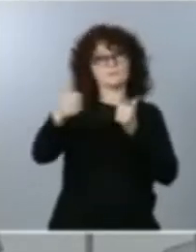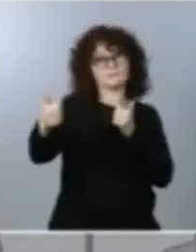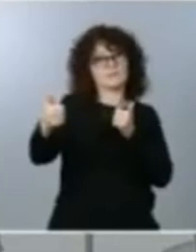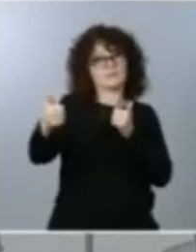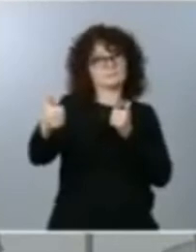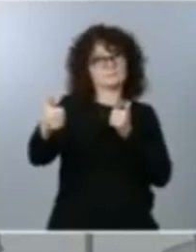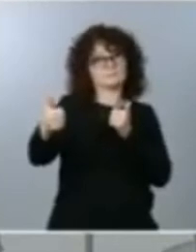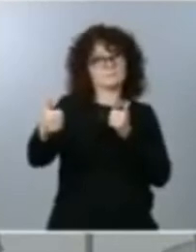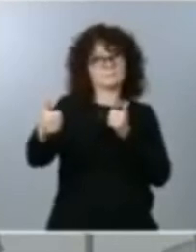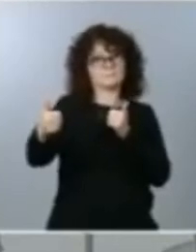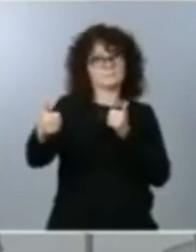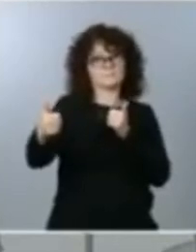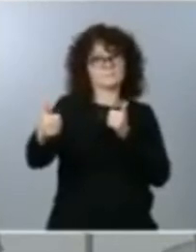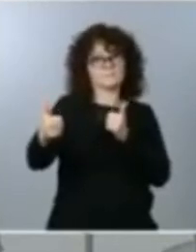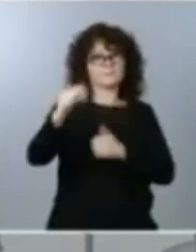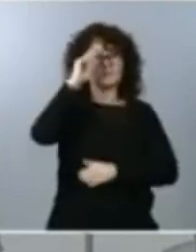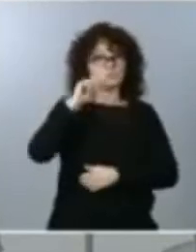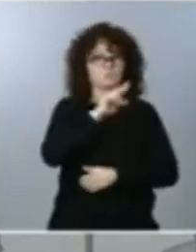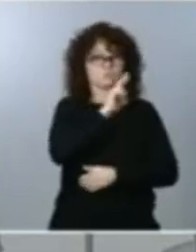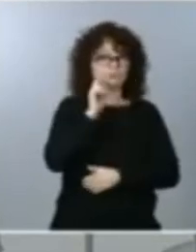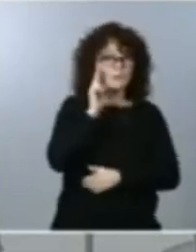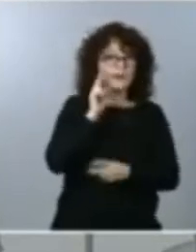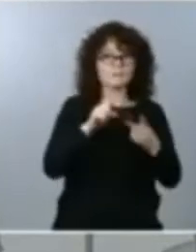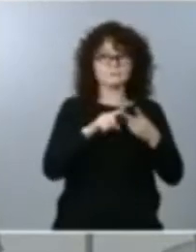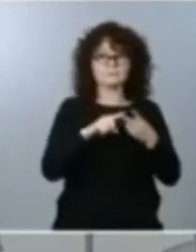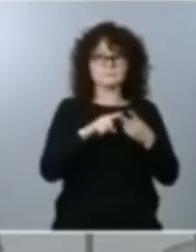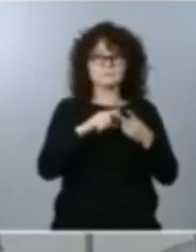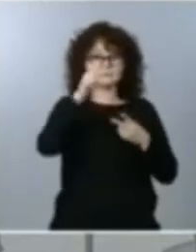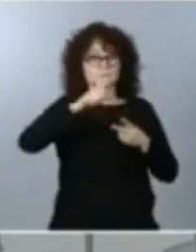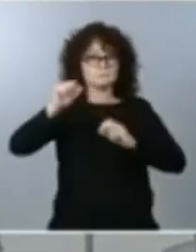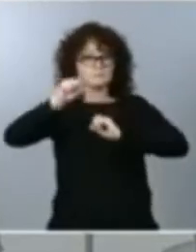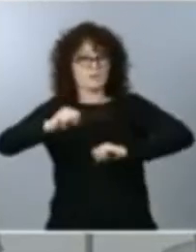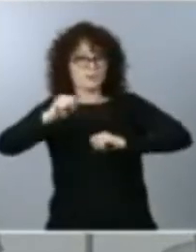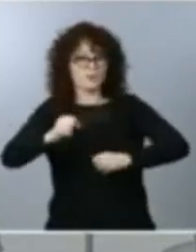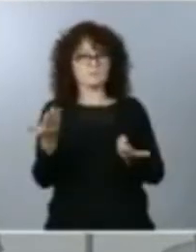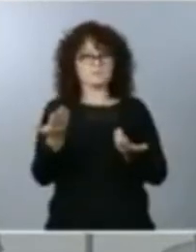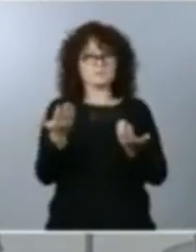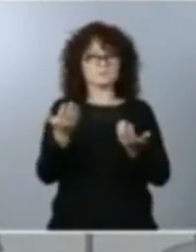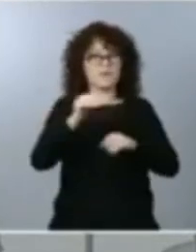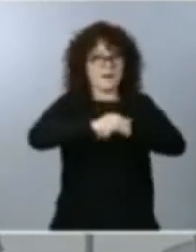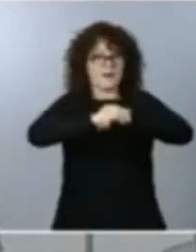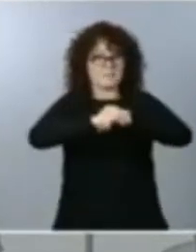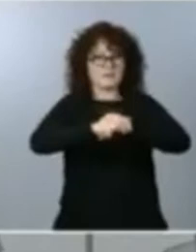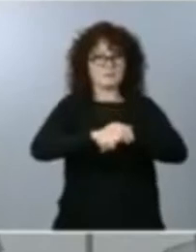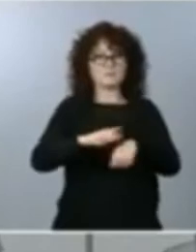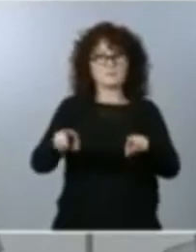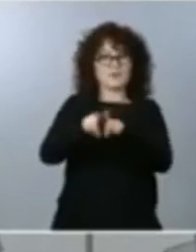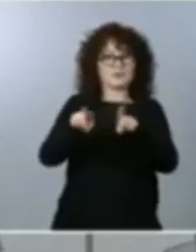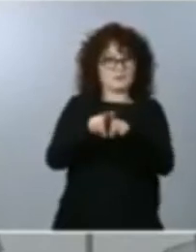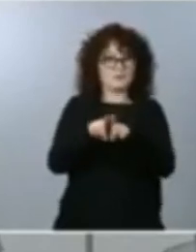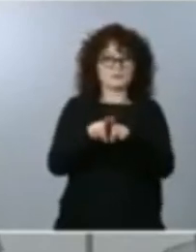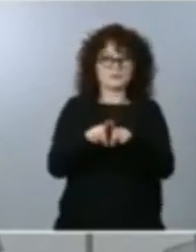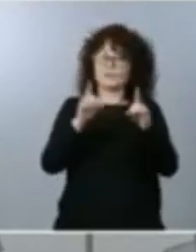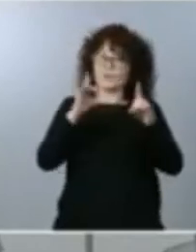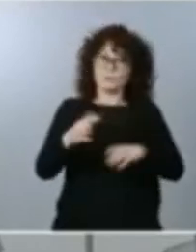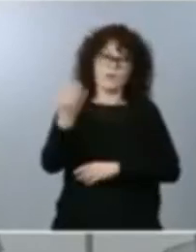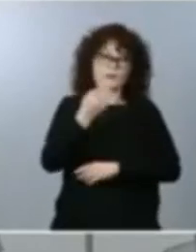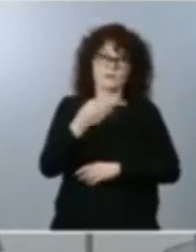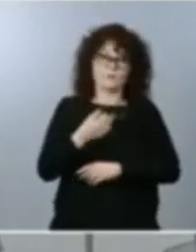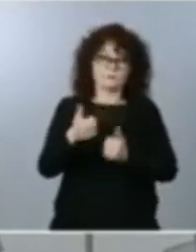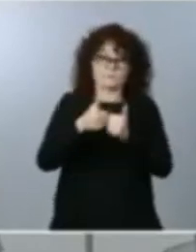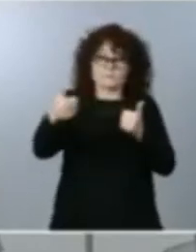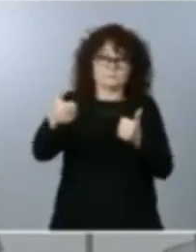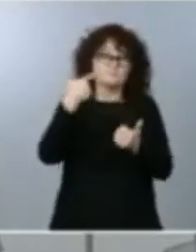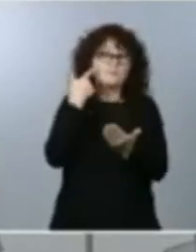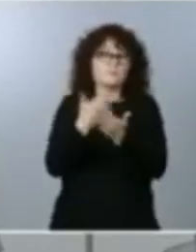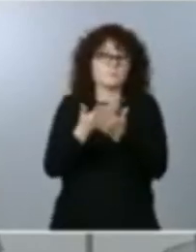de nuestros padres, de nuestros mayores, de nuestros amigos, de nuestros hermanos. Podemos seguir conservando